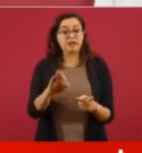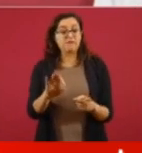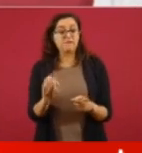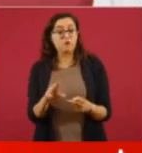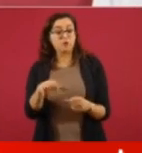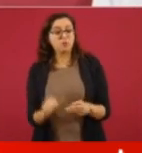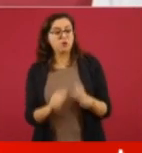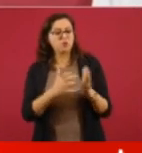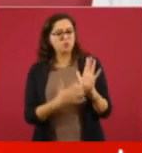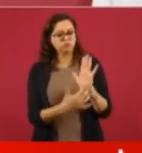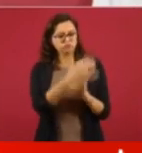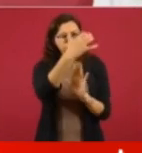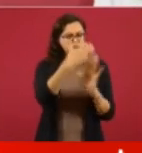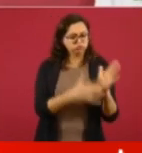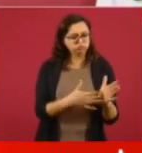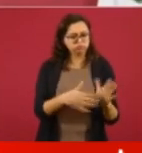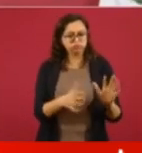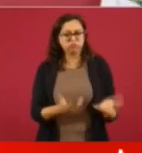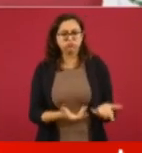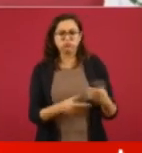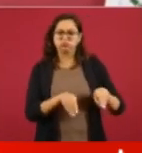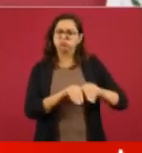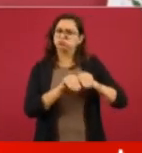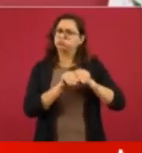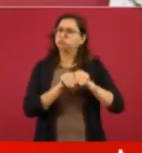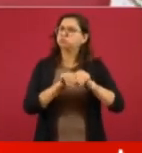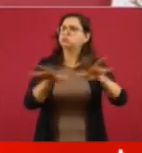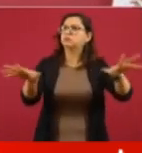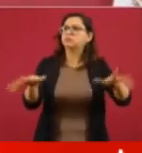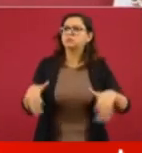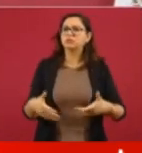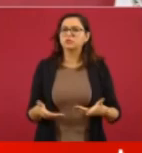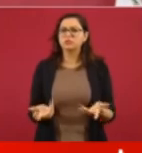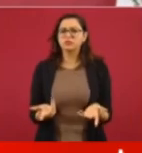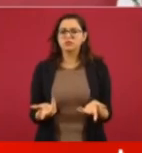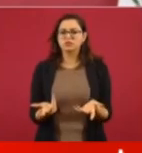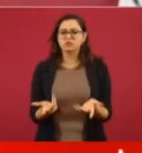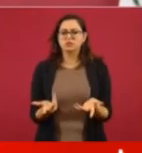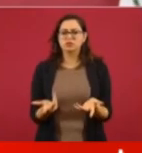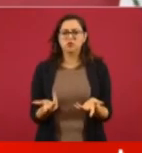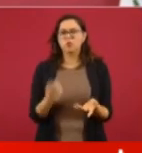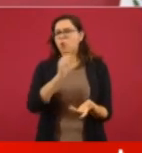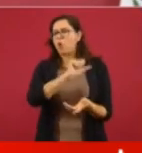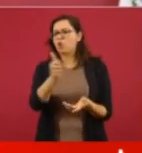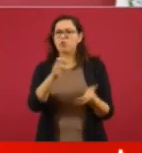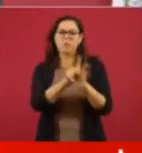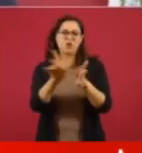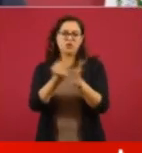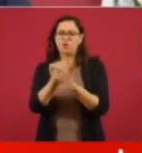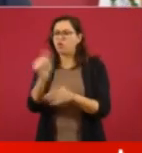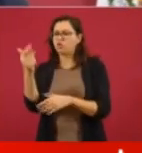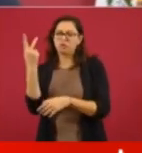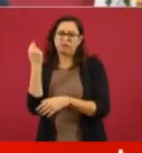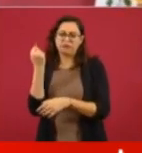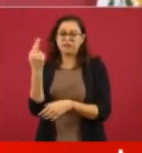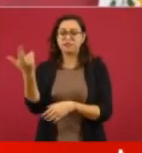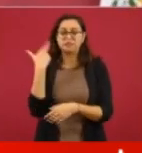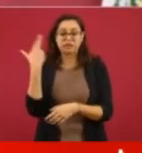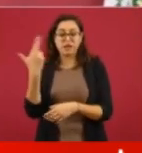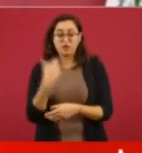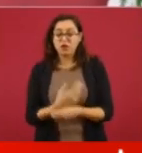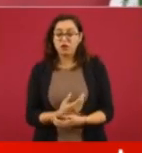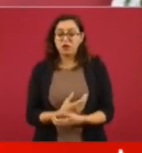o de cualquier otro medio a decir que